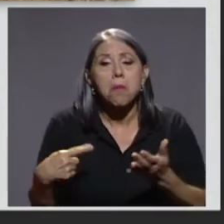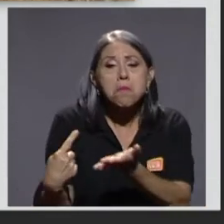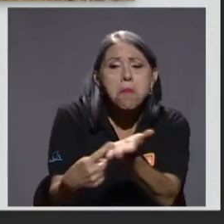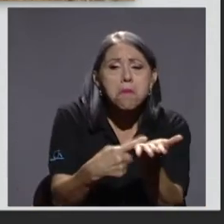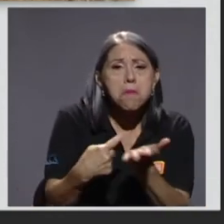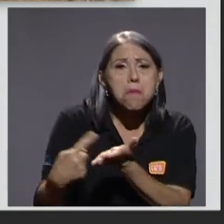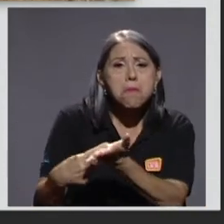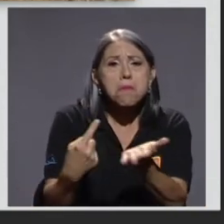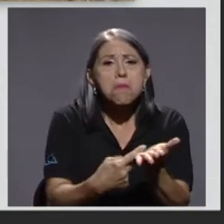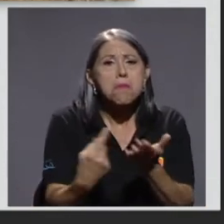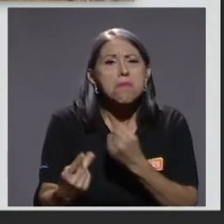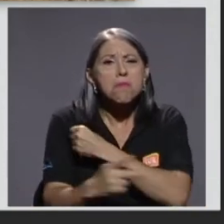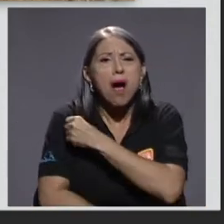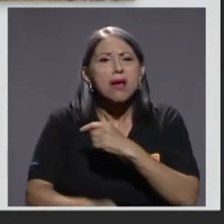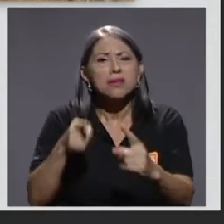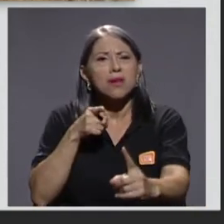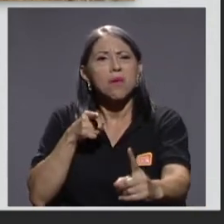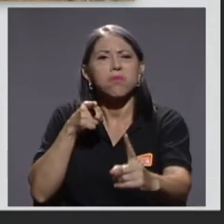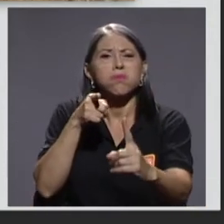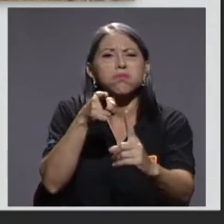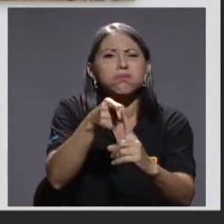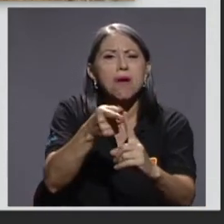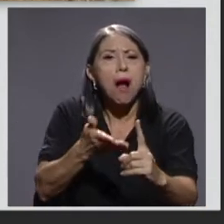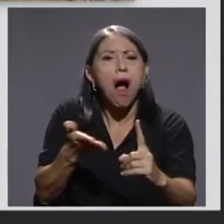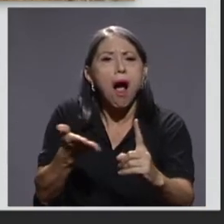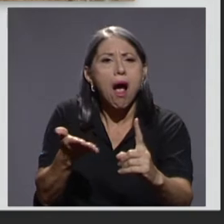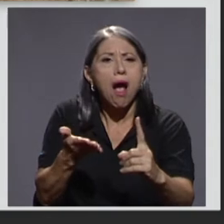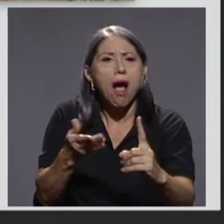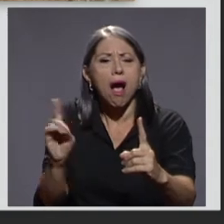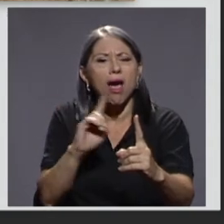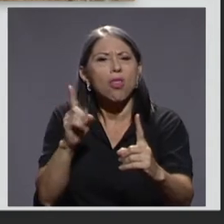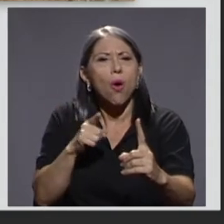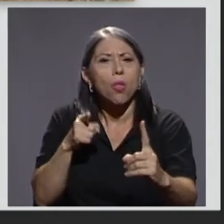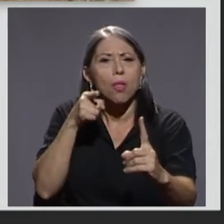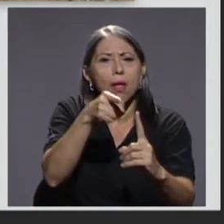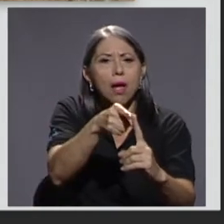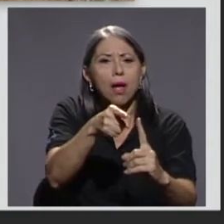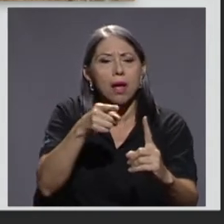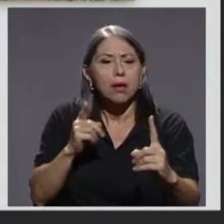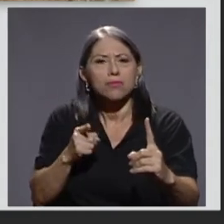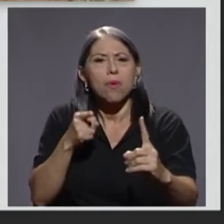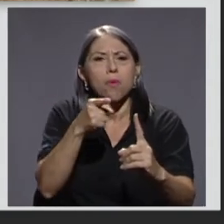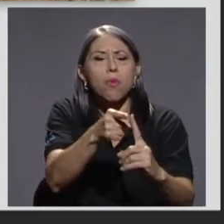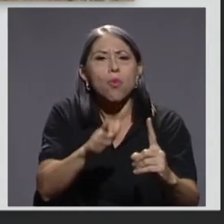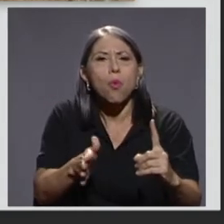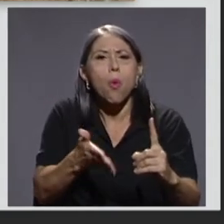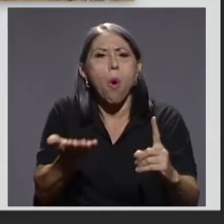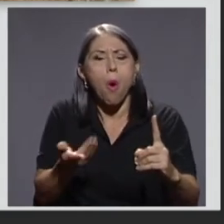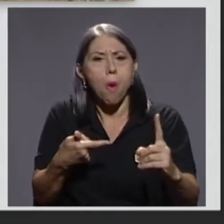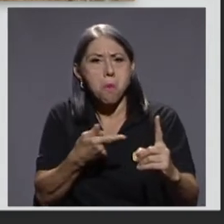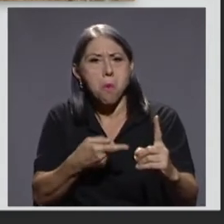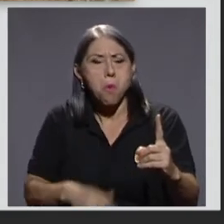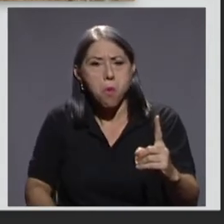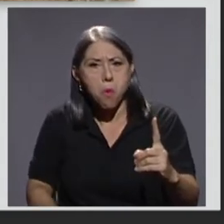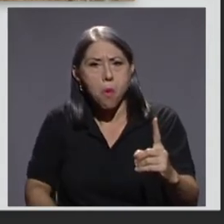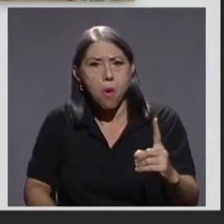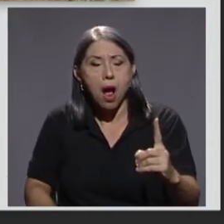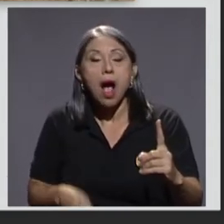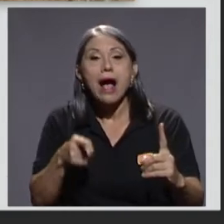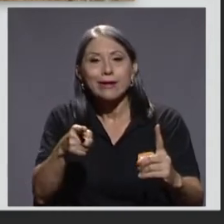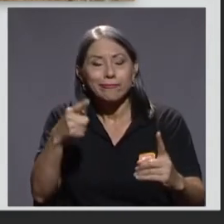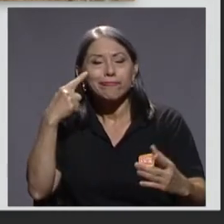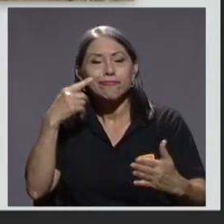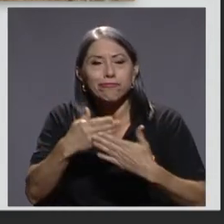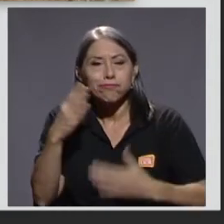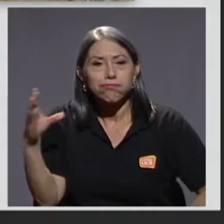debe seguir, hacia dónde queremos ir y cómo queremos ir. Eso nos ha mostrado que